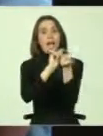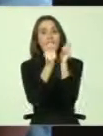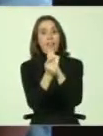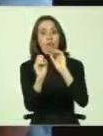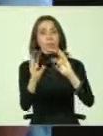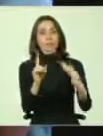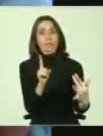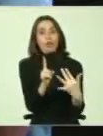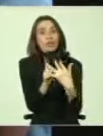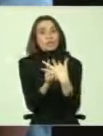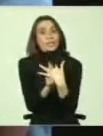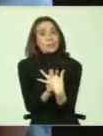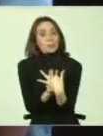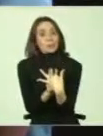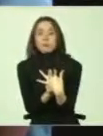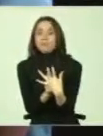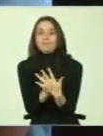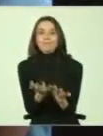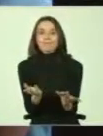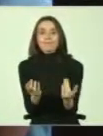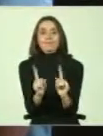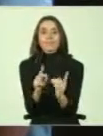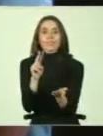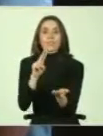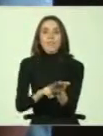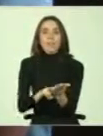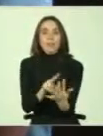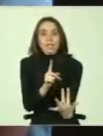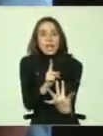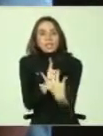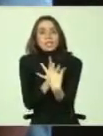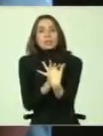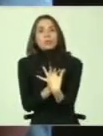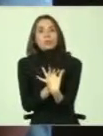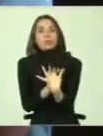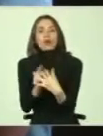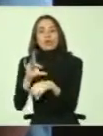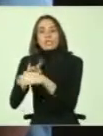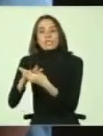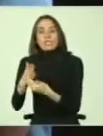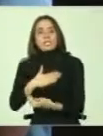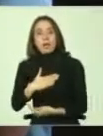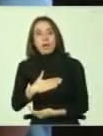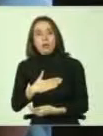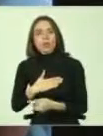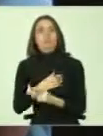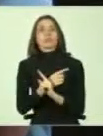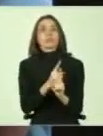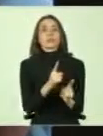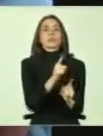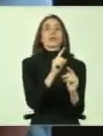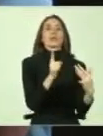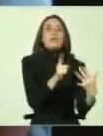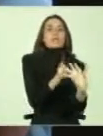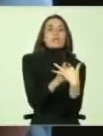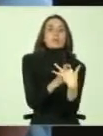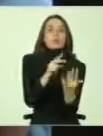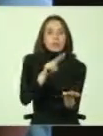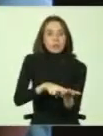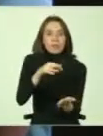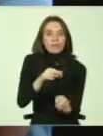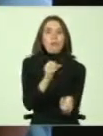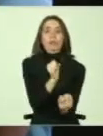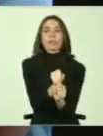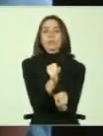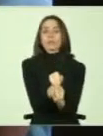inclusiva, no tendremos una verdadera inclusión en salud, no tendremos una verdadera inclusión en el ámbito laboral. Hoy